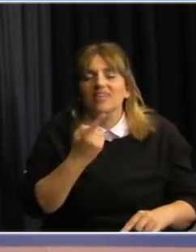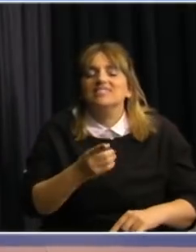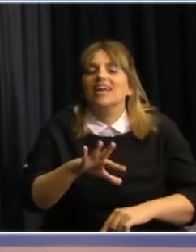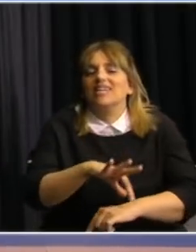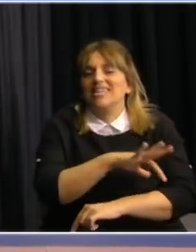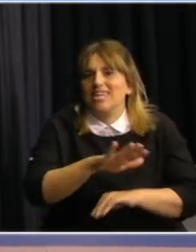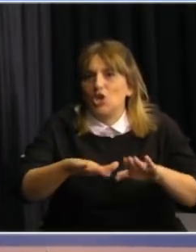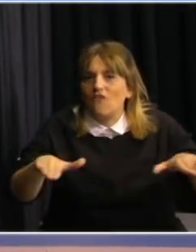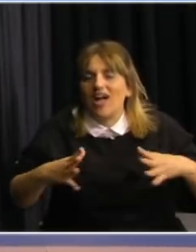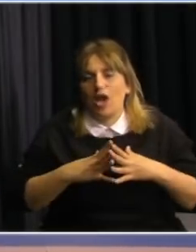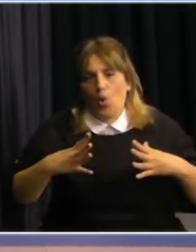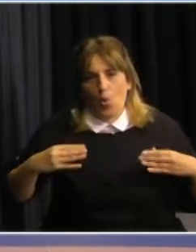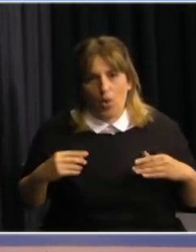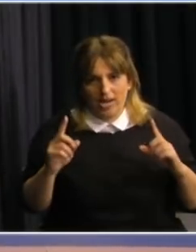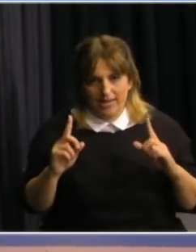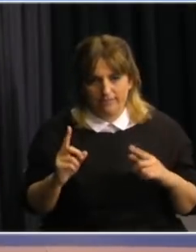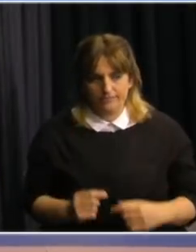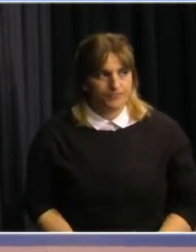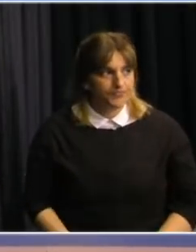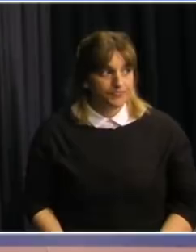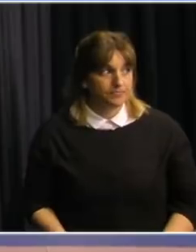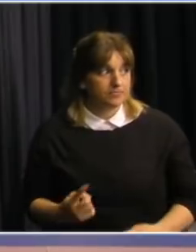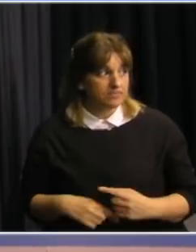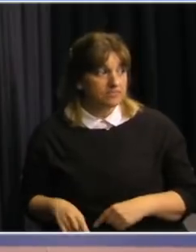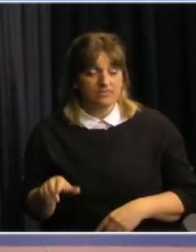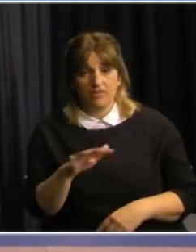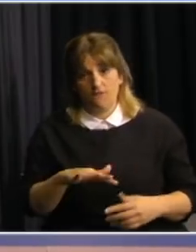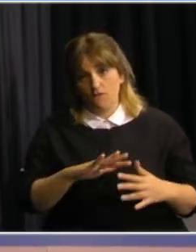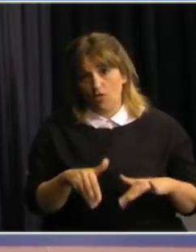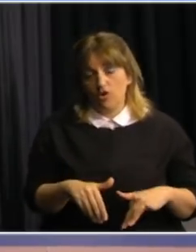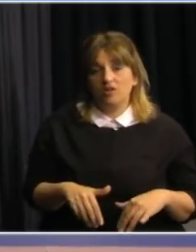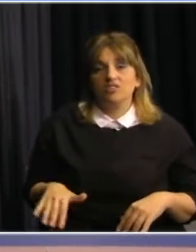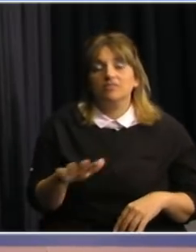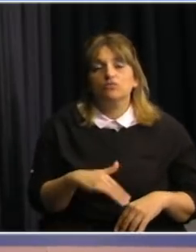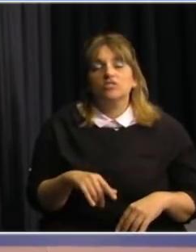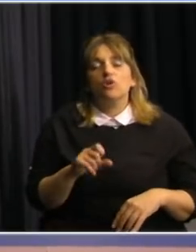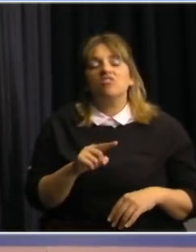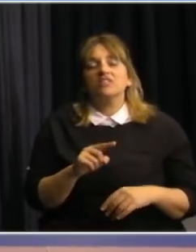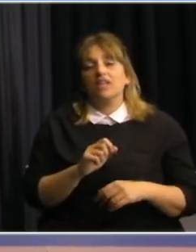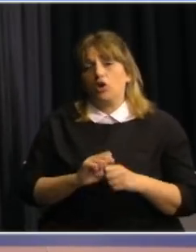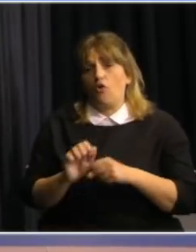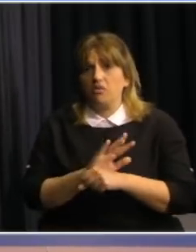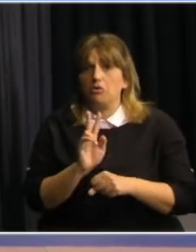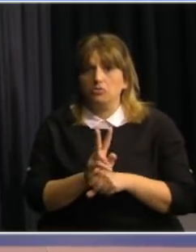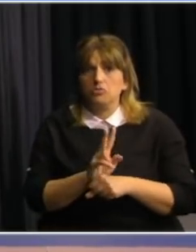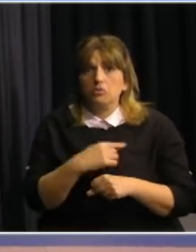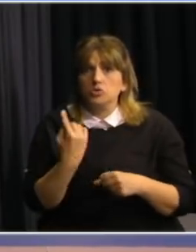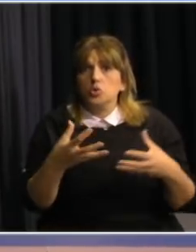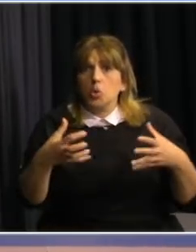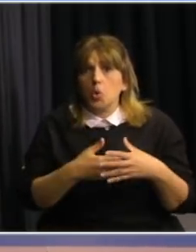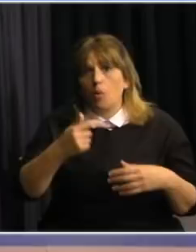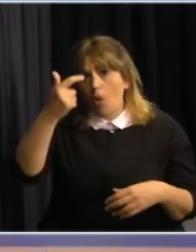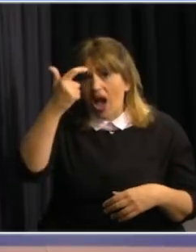de edad escolar en ese sentido y en el contexto de una situación epidemiológica de relativo control el GACH refuerza